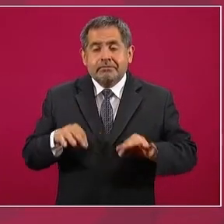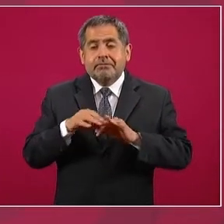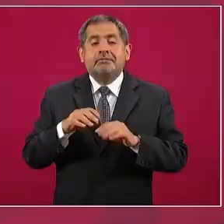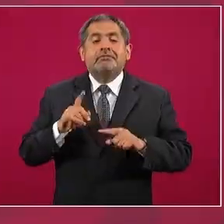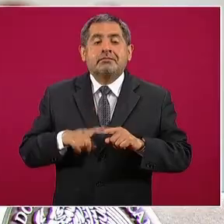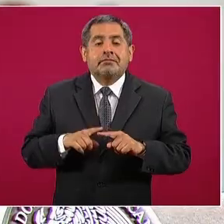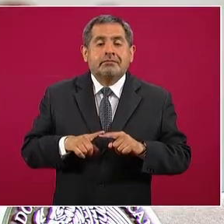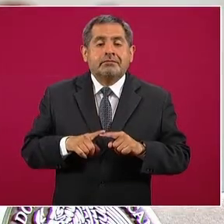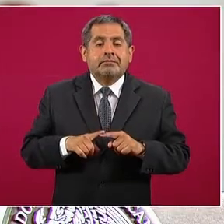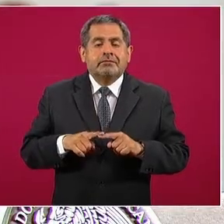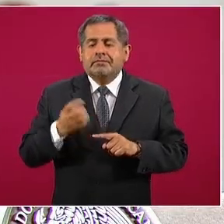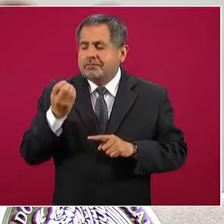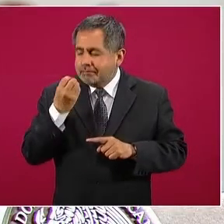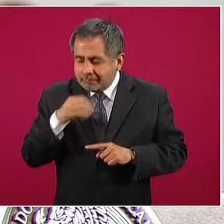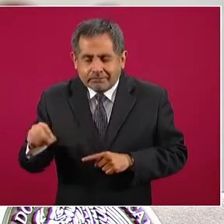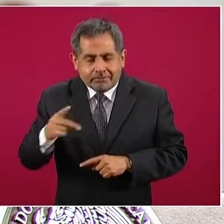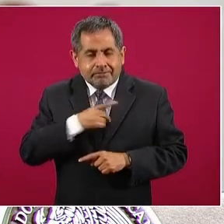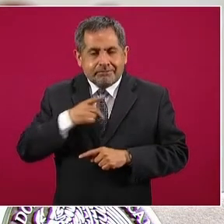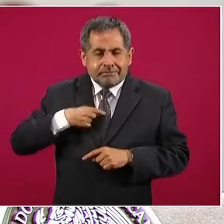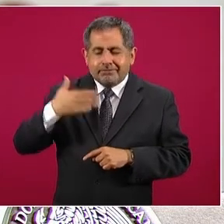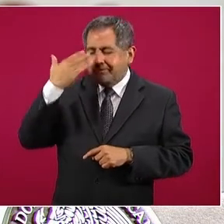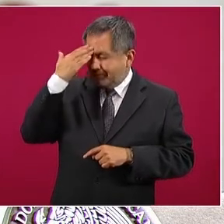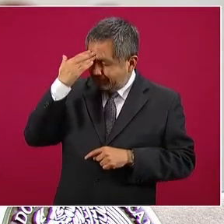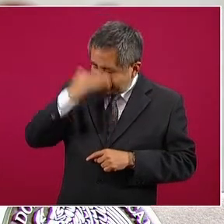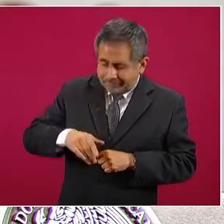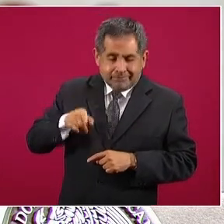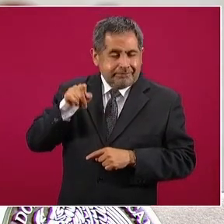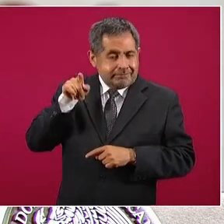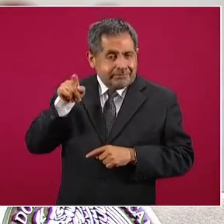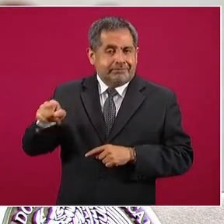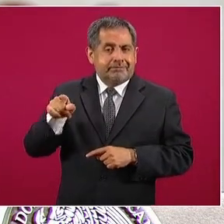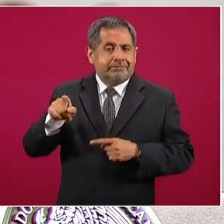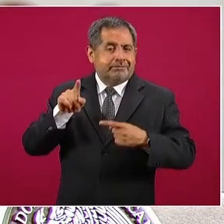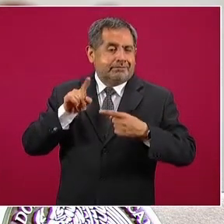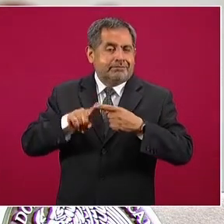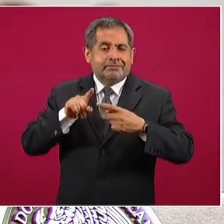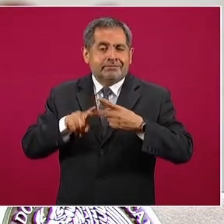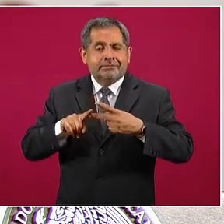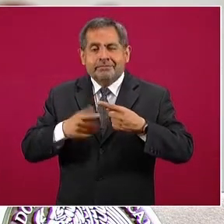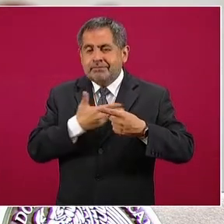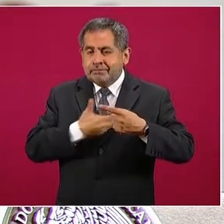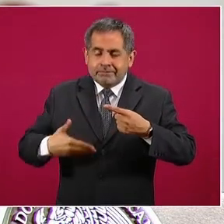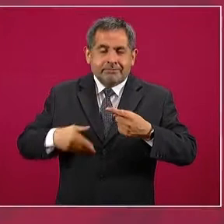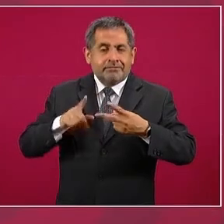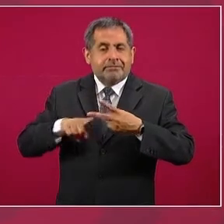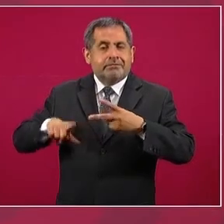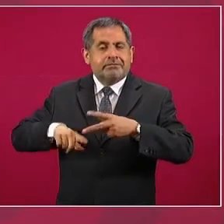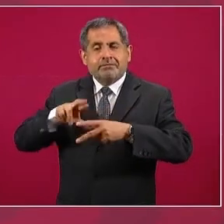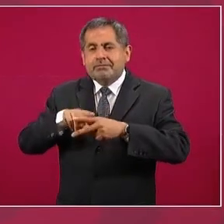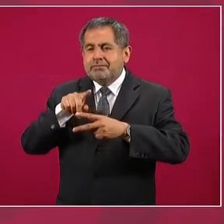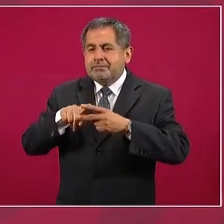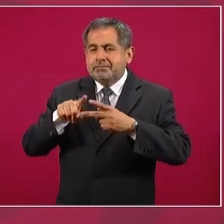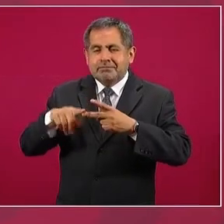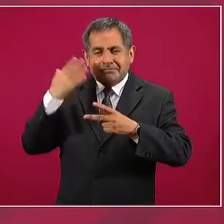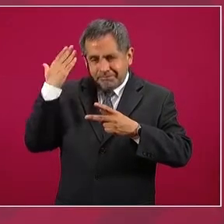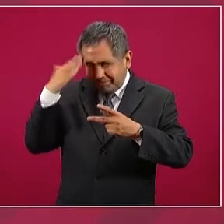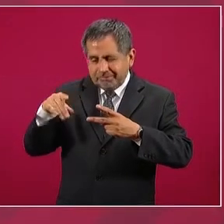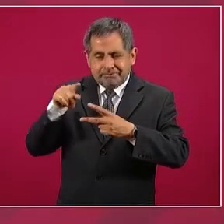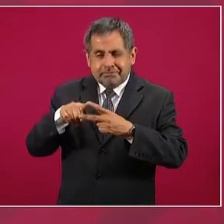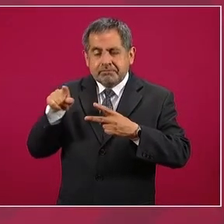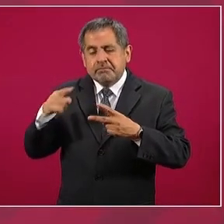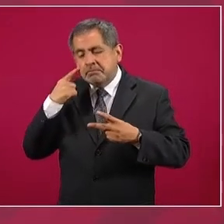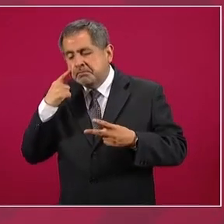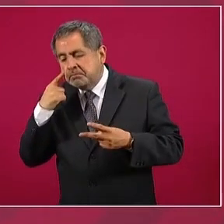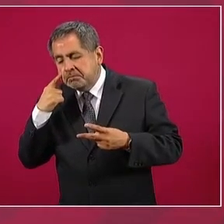que no pase por el visto